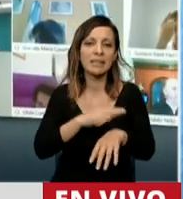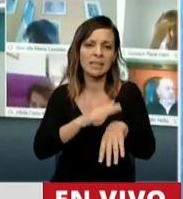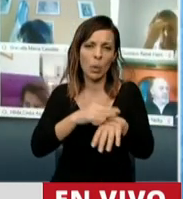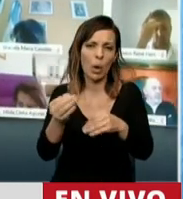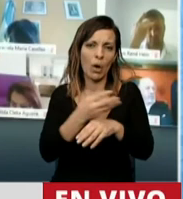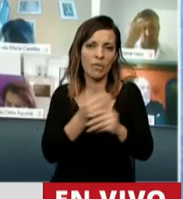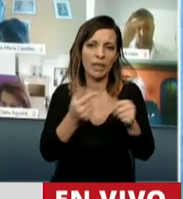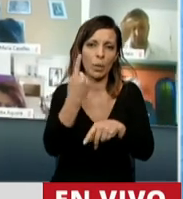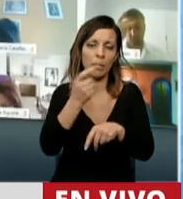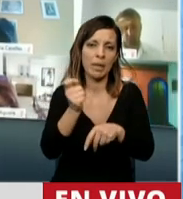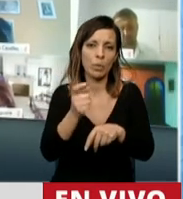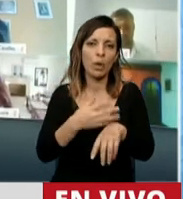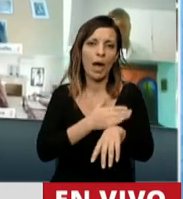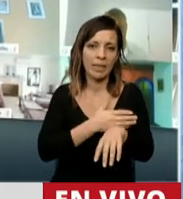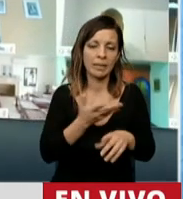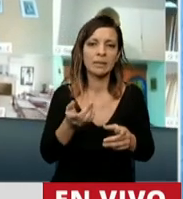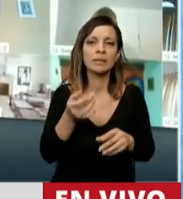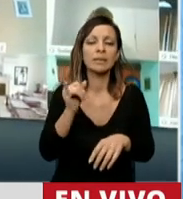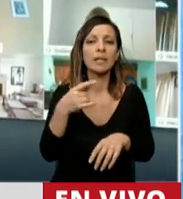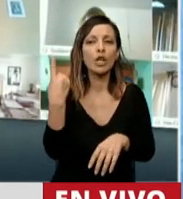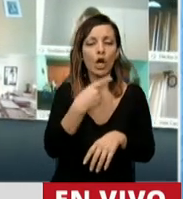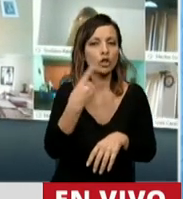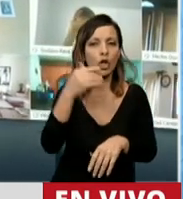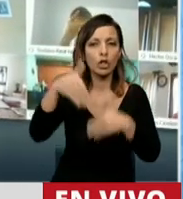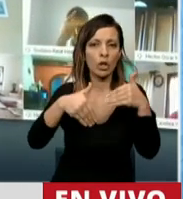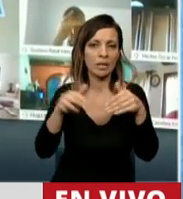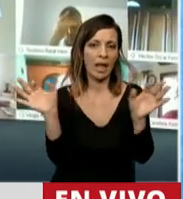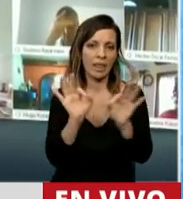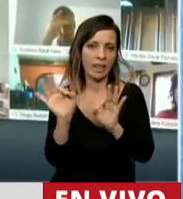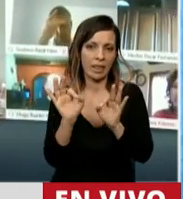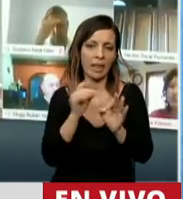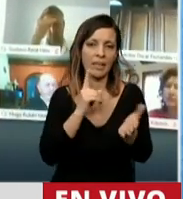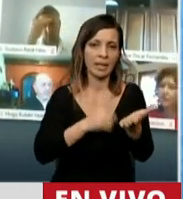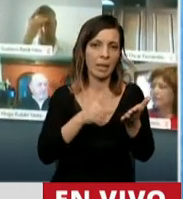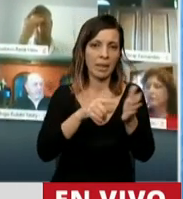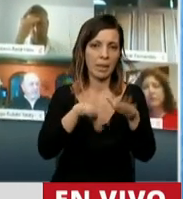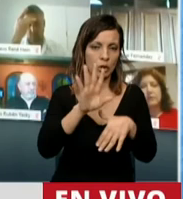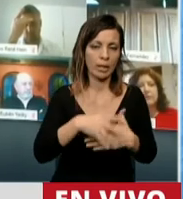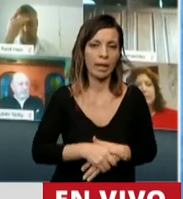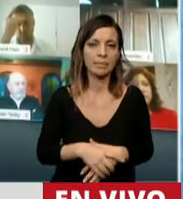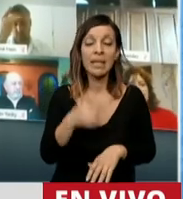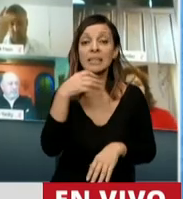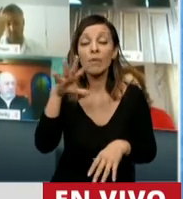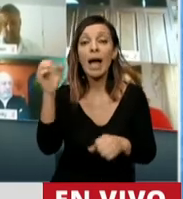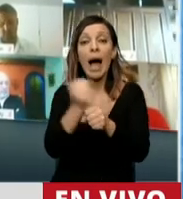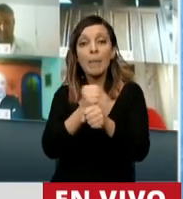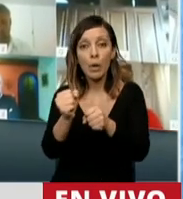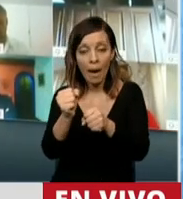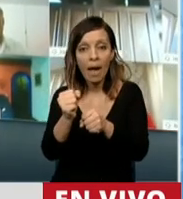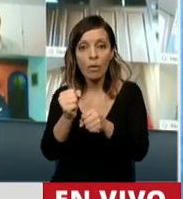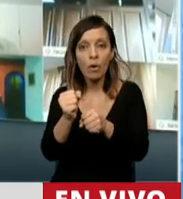tiempo que tengo nos vamos a obtener en votar el dictamen de mayoría y si resultare aprobado